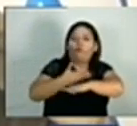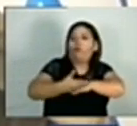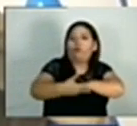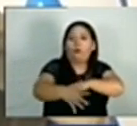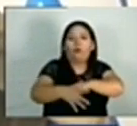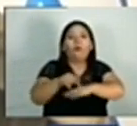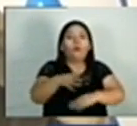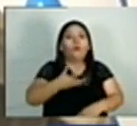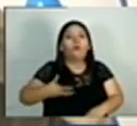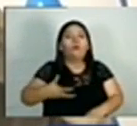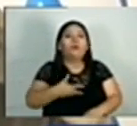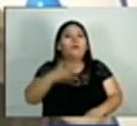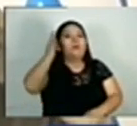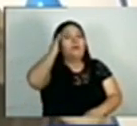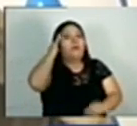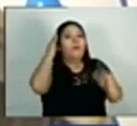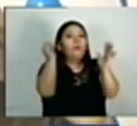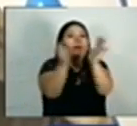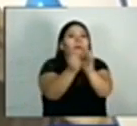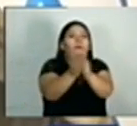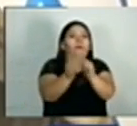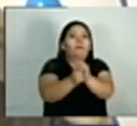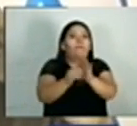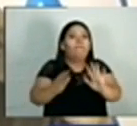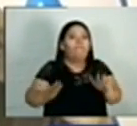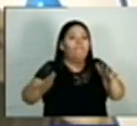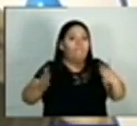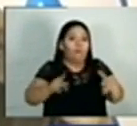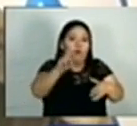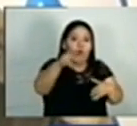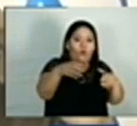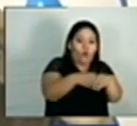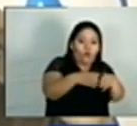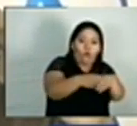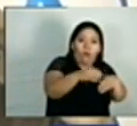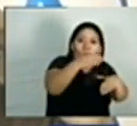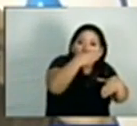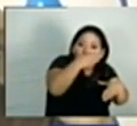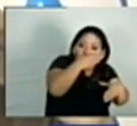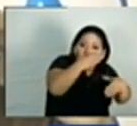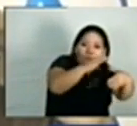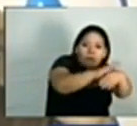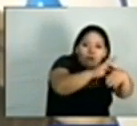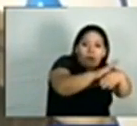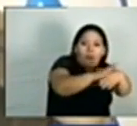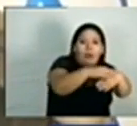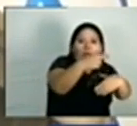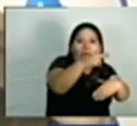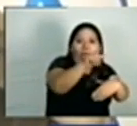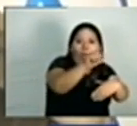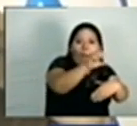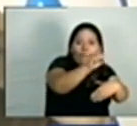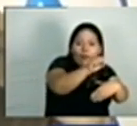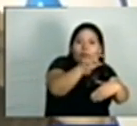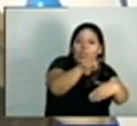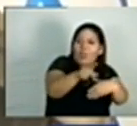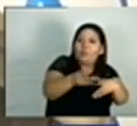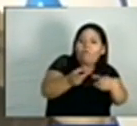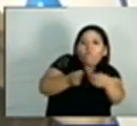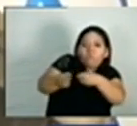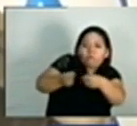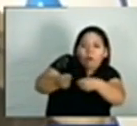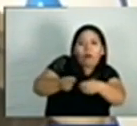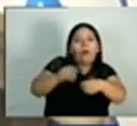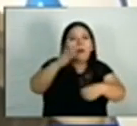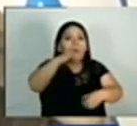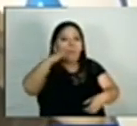tenemos en este conflicto. Por un lado, un grupo terrorista en cuya carta magna dice que Israel existe y continuará existiendo hasta